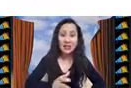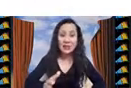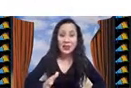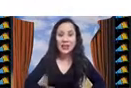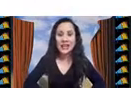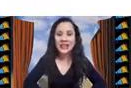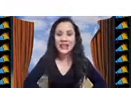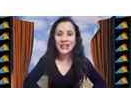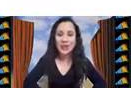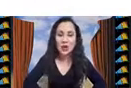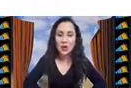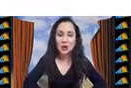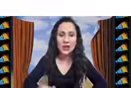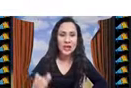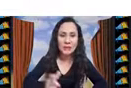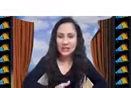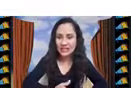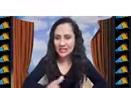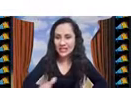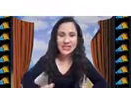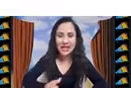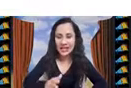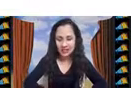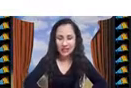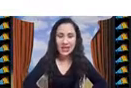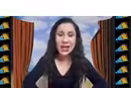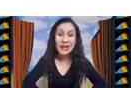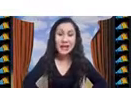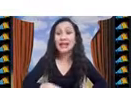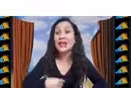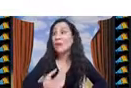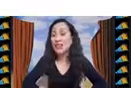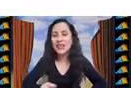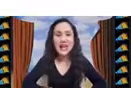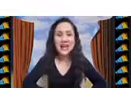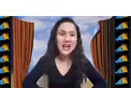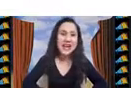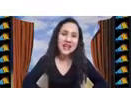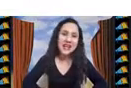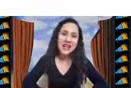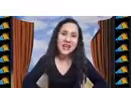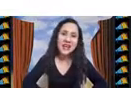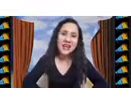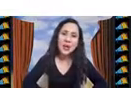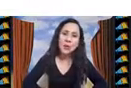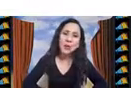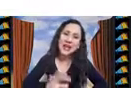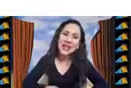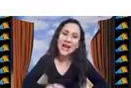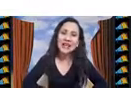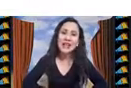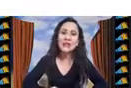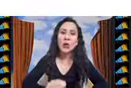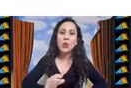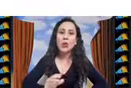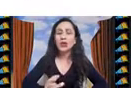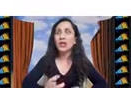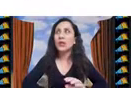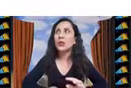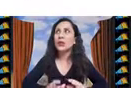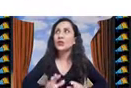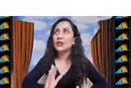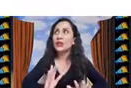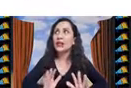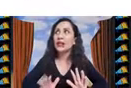en áreas importantes como son la medicina, etcétera, y en la vida diaria, pues la idea aquí es que